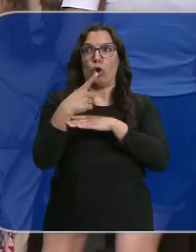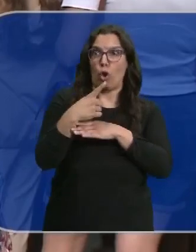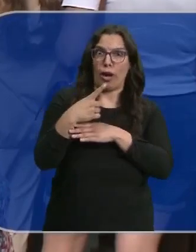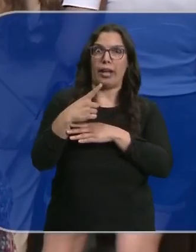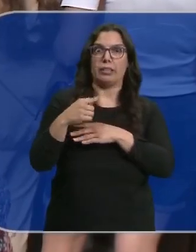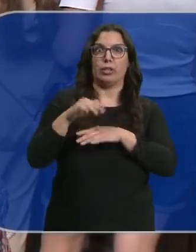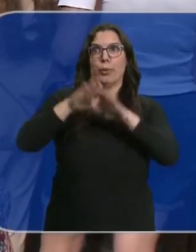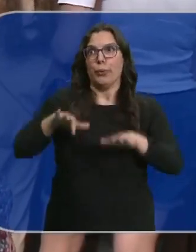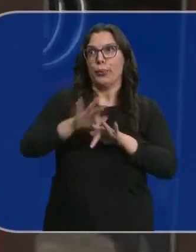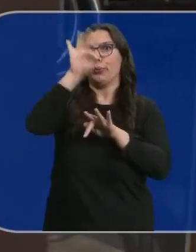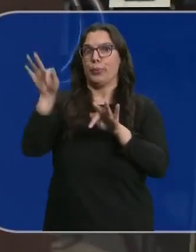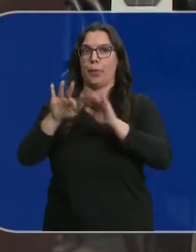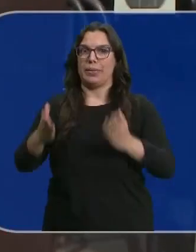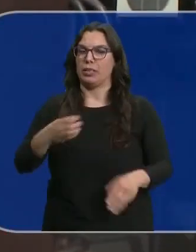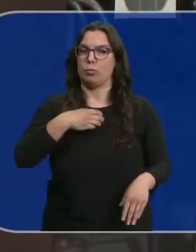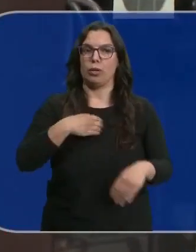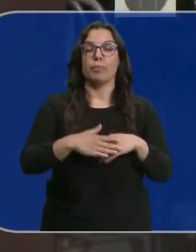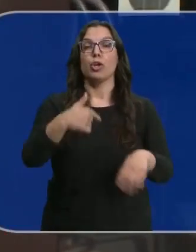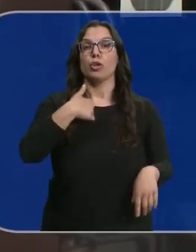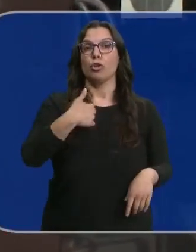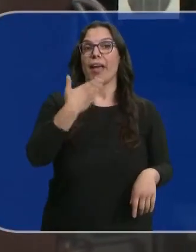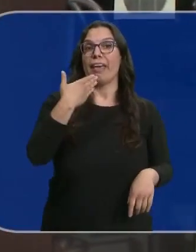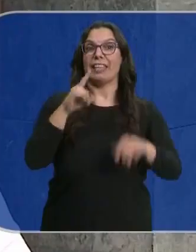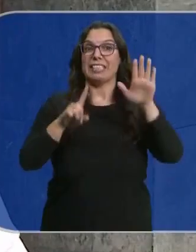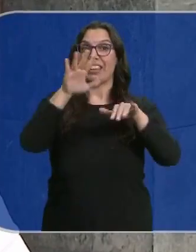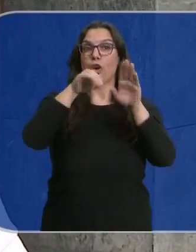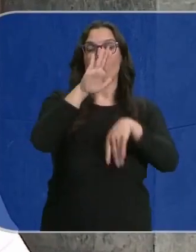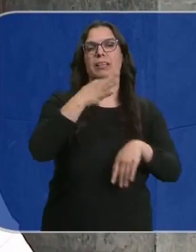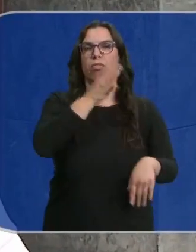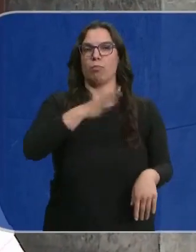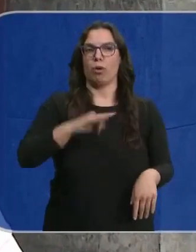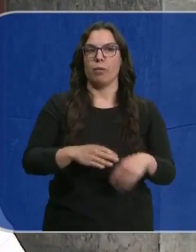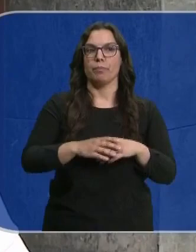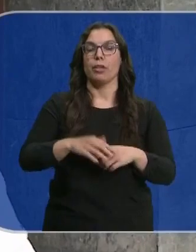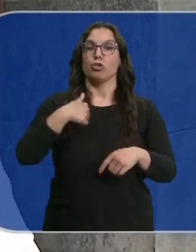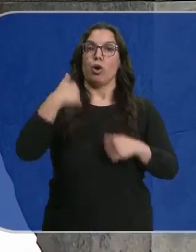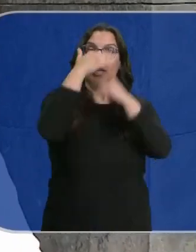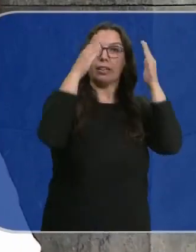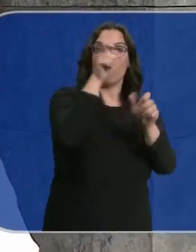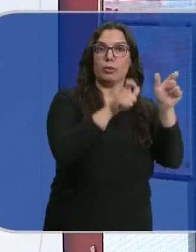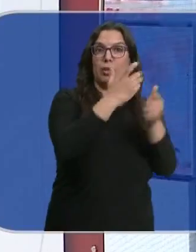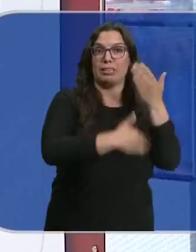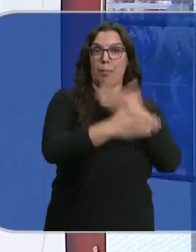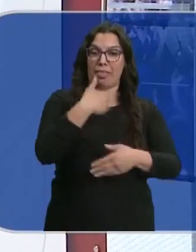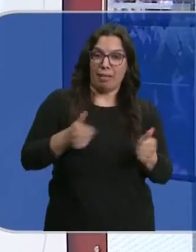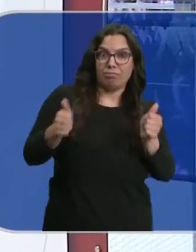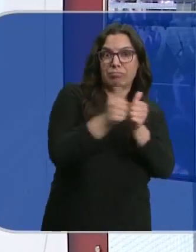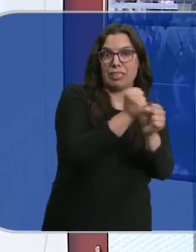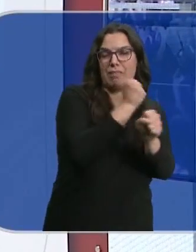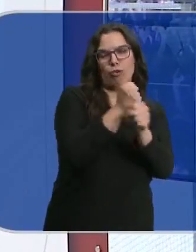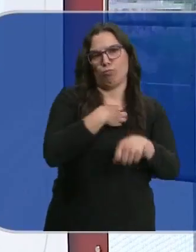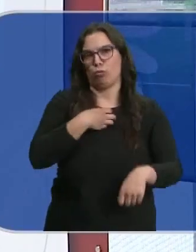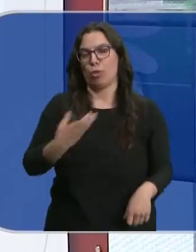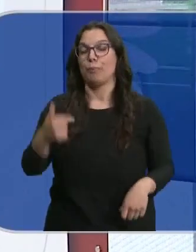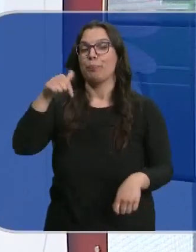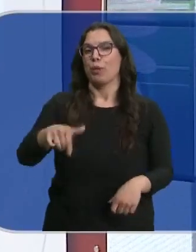estar allí en la mesa. Pues yo por ser mayor de 65 años. Atiendo a una persona discapacitada. Nuevo día de